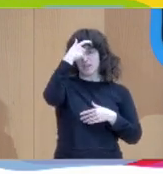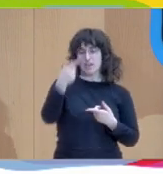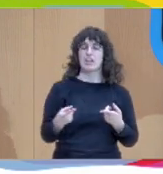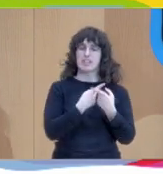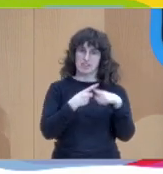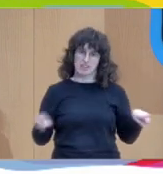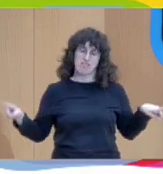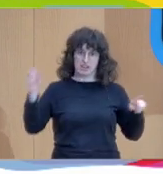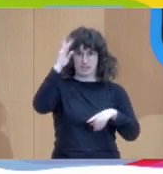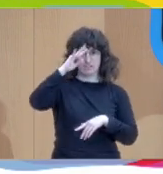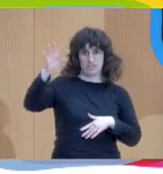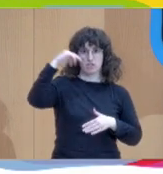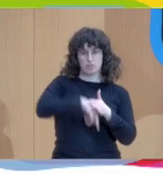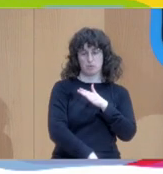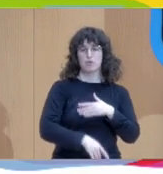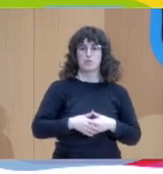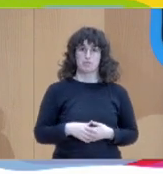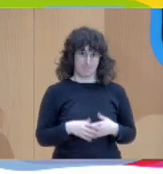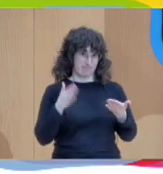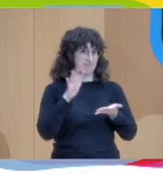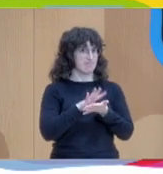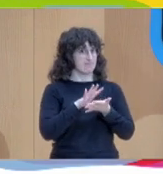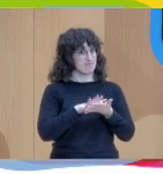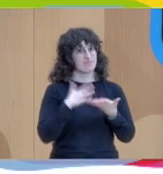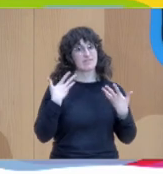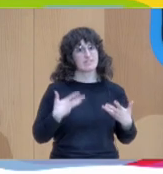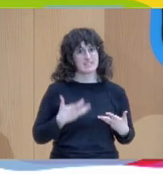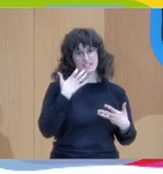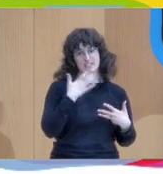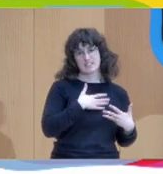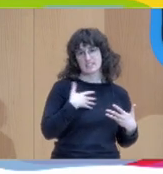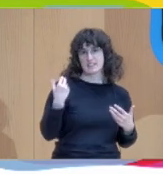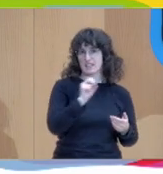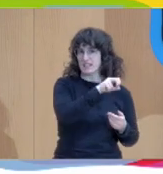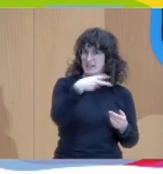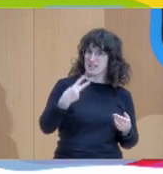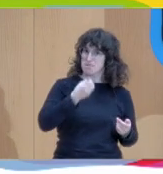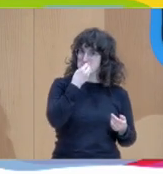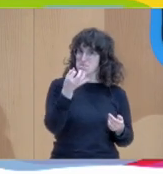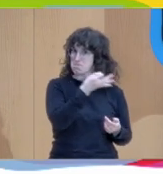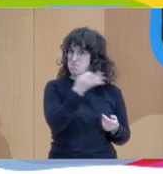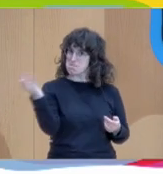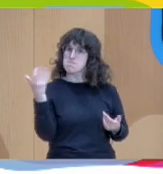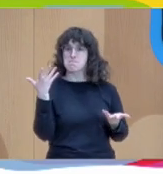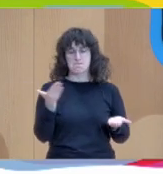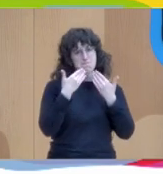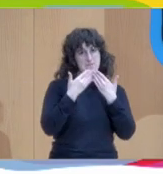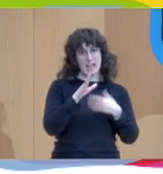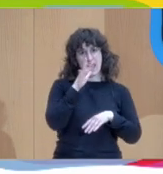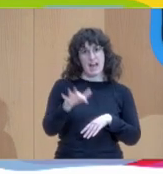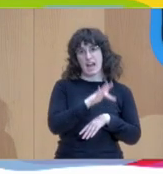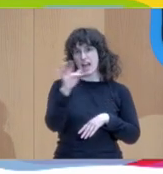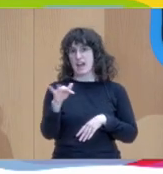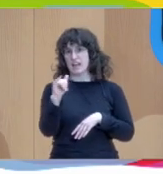profunda. Calma para conseguir resultados y eficacia. Gracias, Patricia. Nos vamos con Jesús, hasta Tafay, hasta los servicios